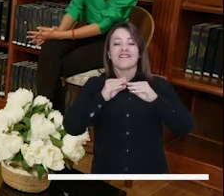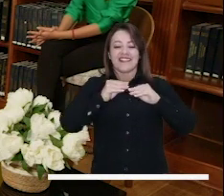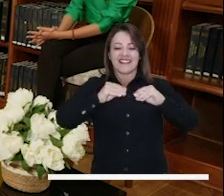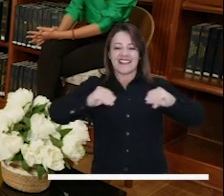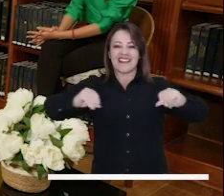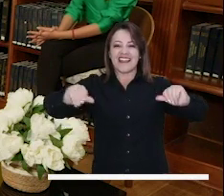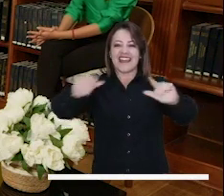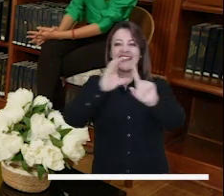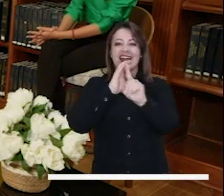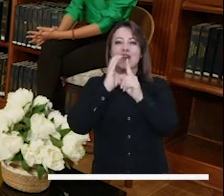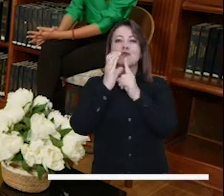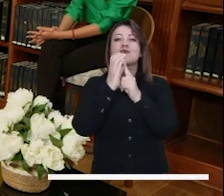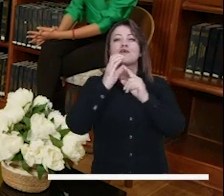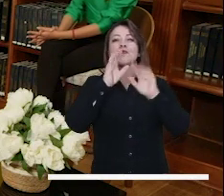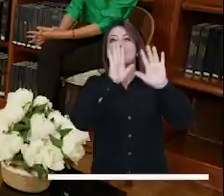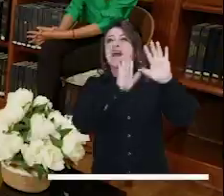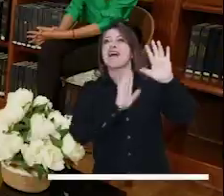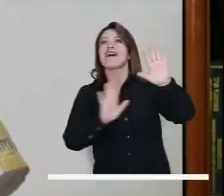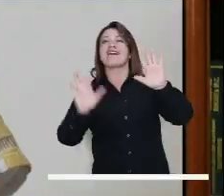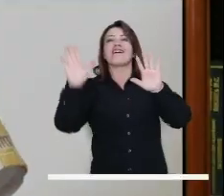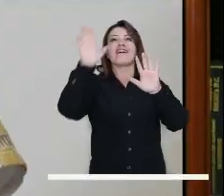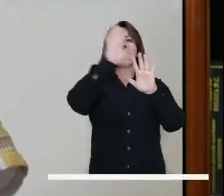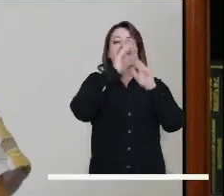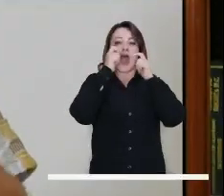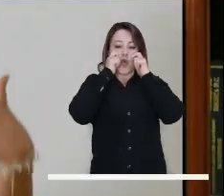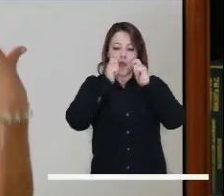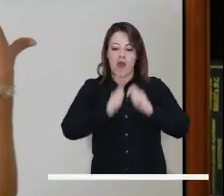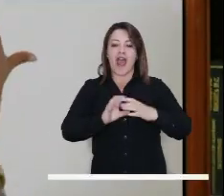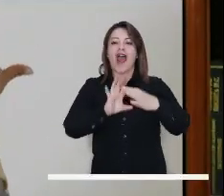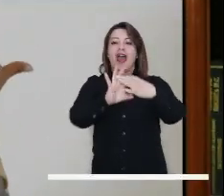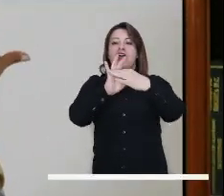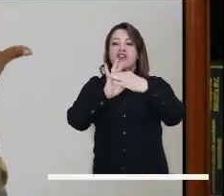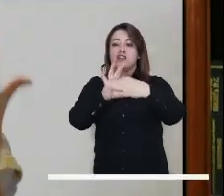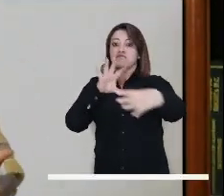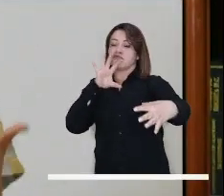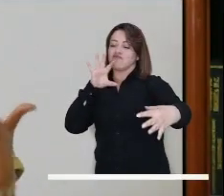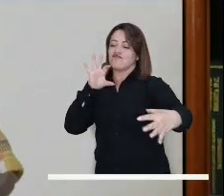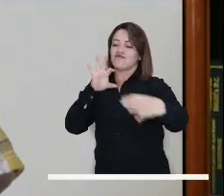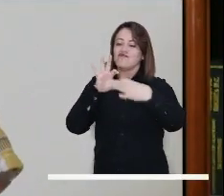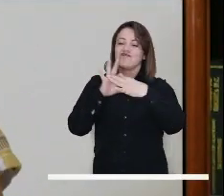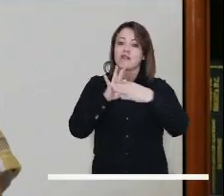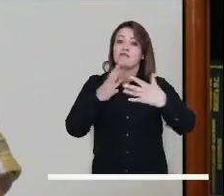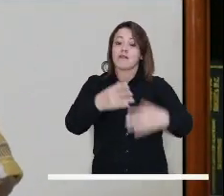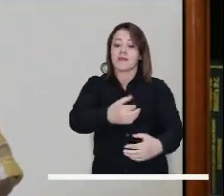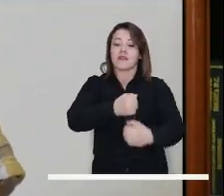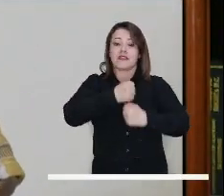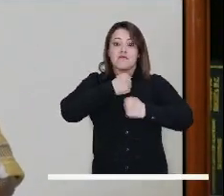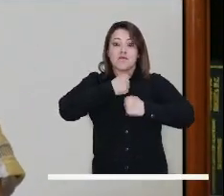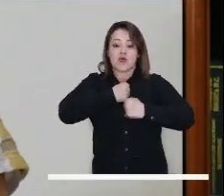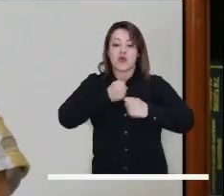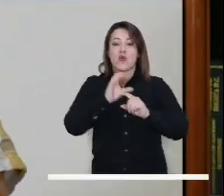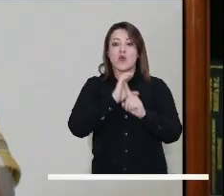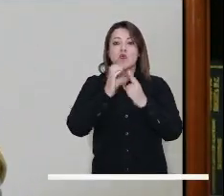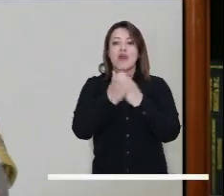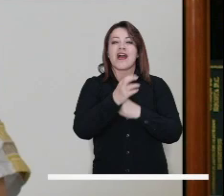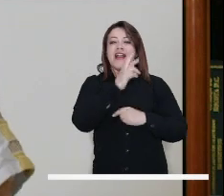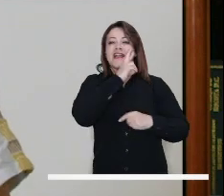humanos y la tierra, la cultura y el territorio. Por eso, la gestión del patrimonio biocultural,